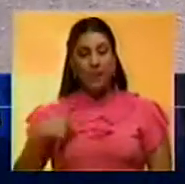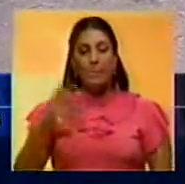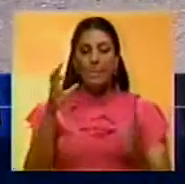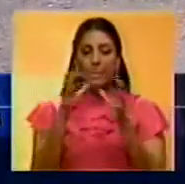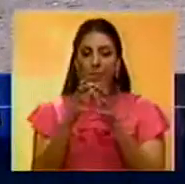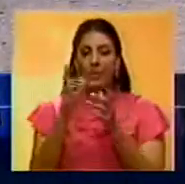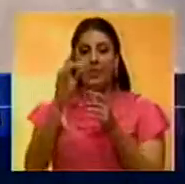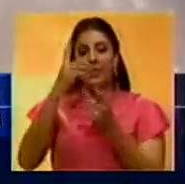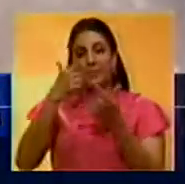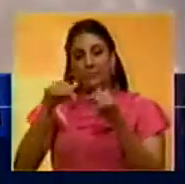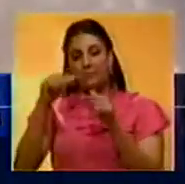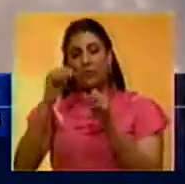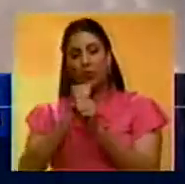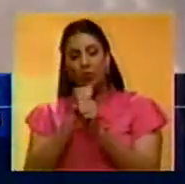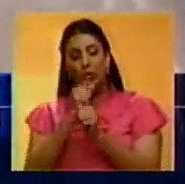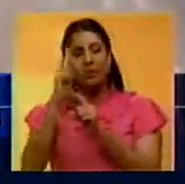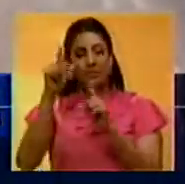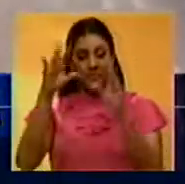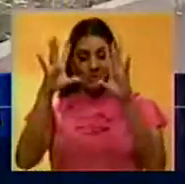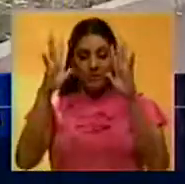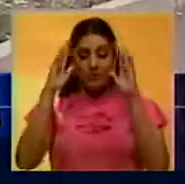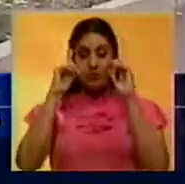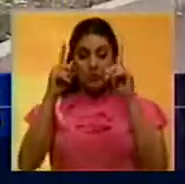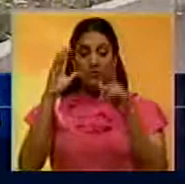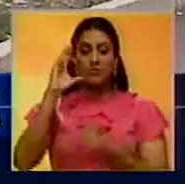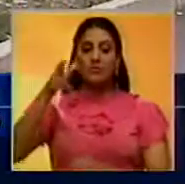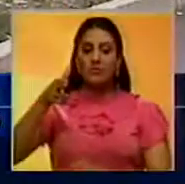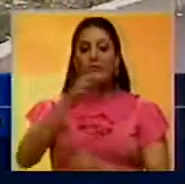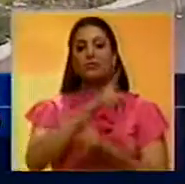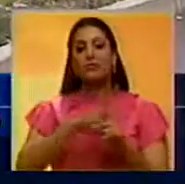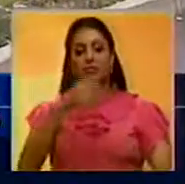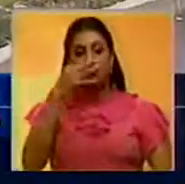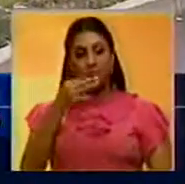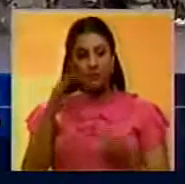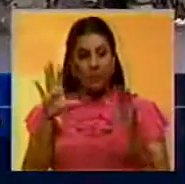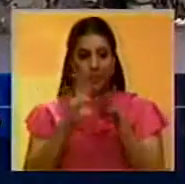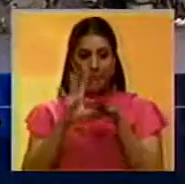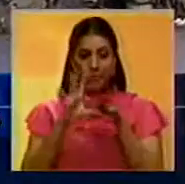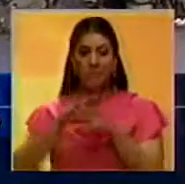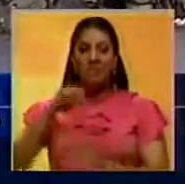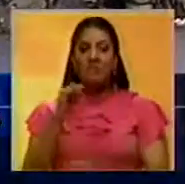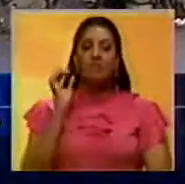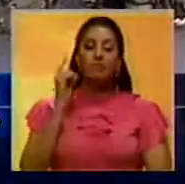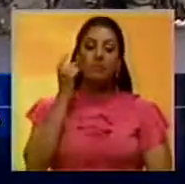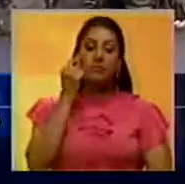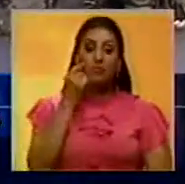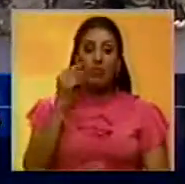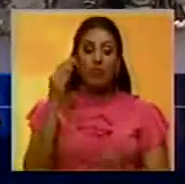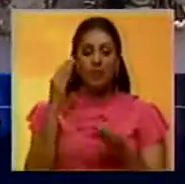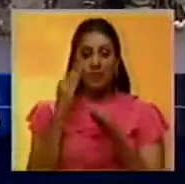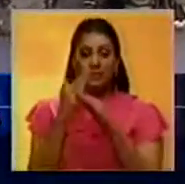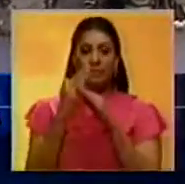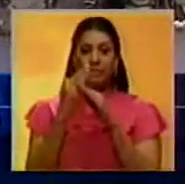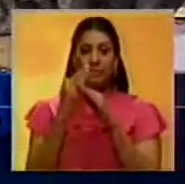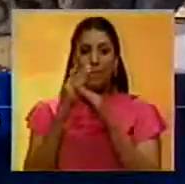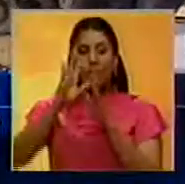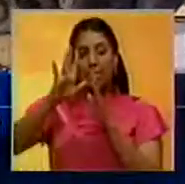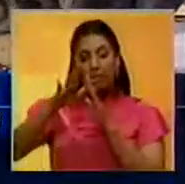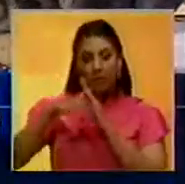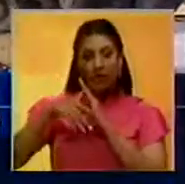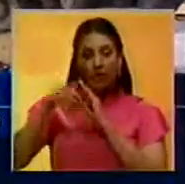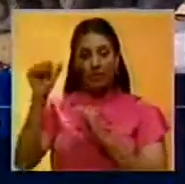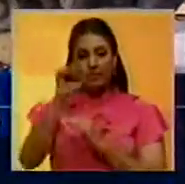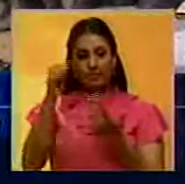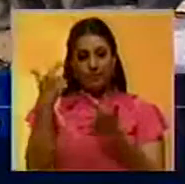sectores Los Cedros, Hipódromo y la autopista Vallecoche. También la tarde de este martes, Polisucre logró frustrar el robo de un